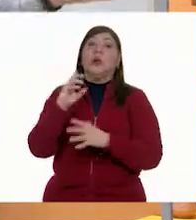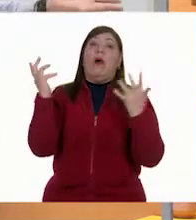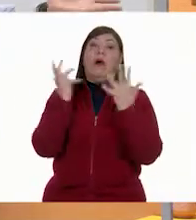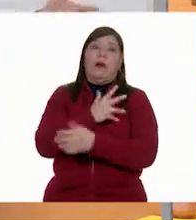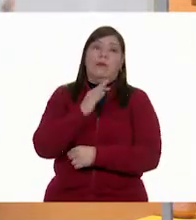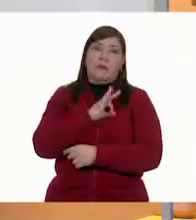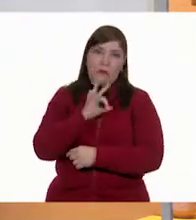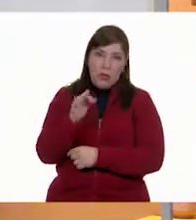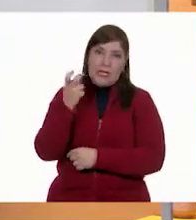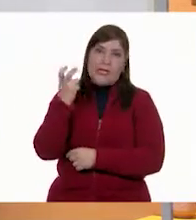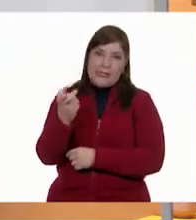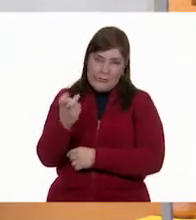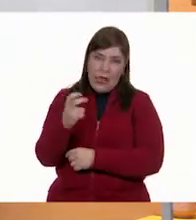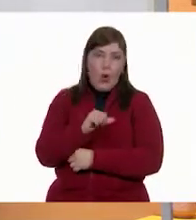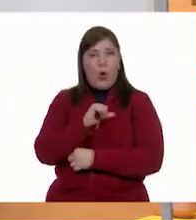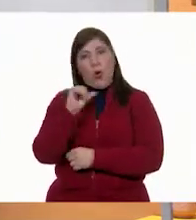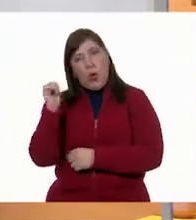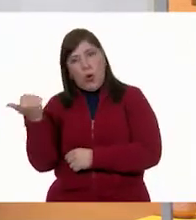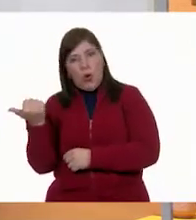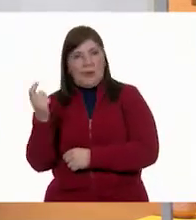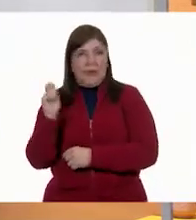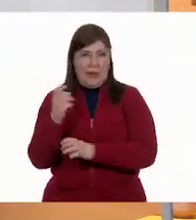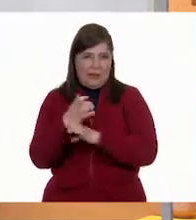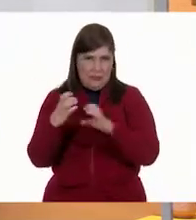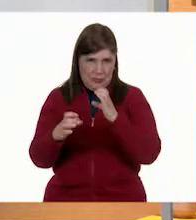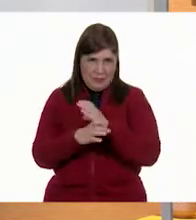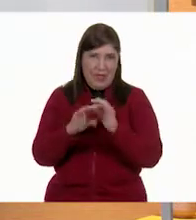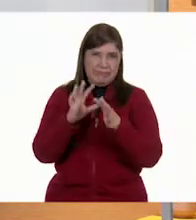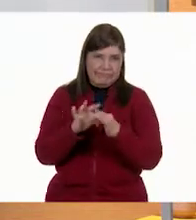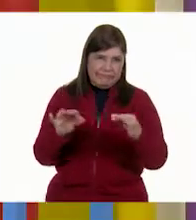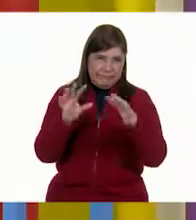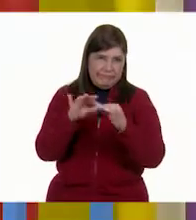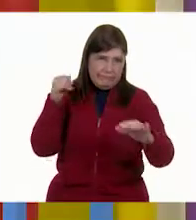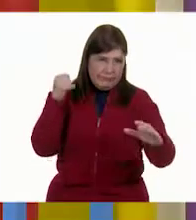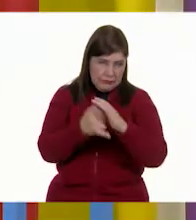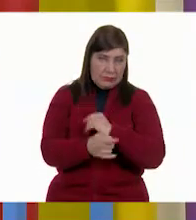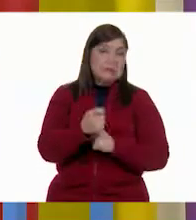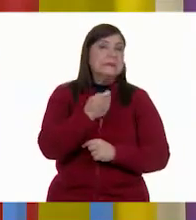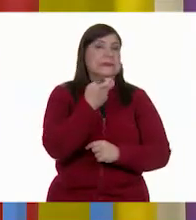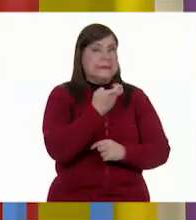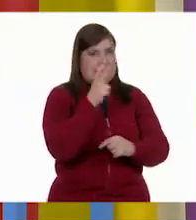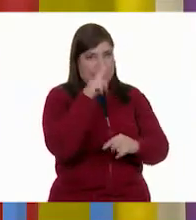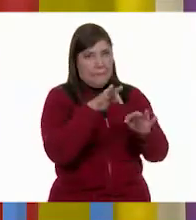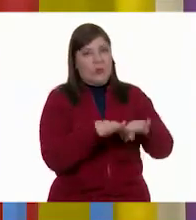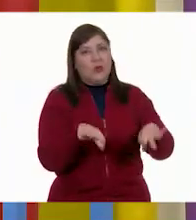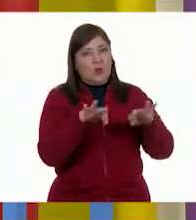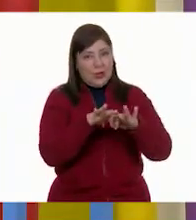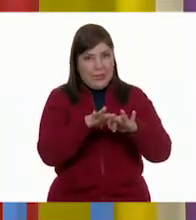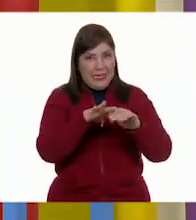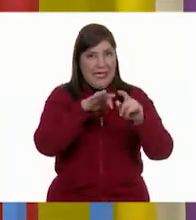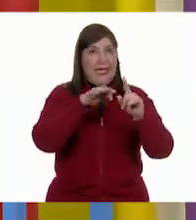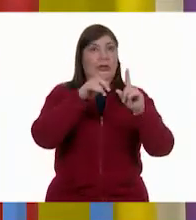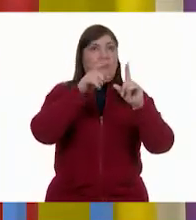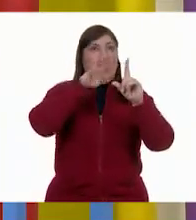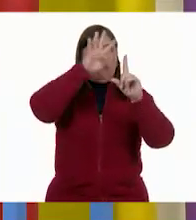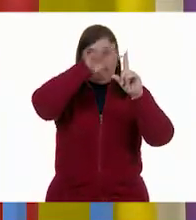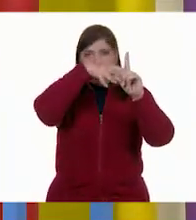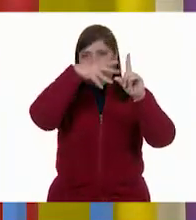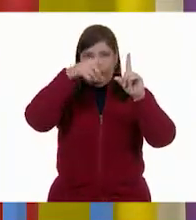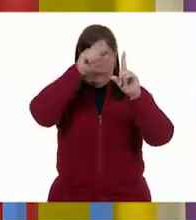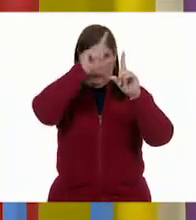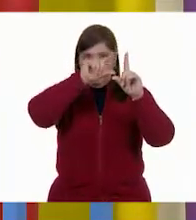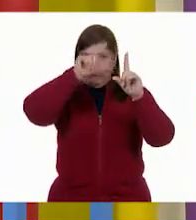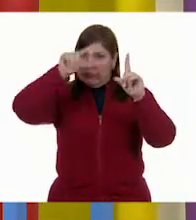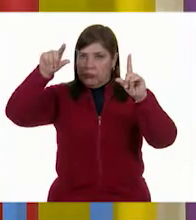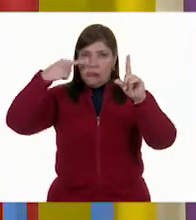el ejercicio trató de otra cosa. De otras situaciones, exacto. Es muy importante tener en todas nuestras gráficas de barra nuestra